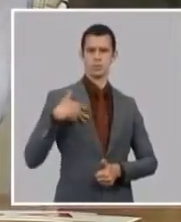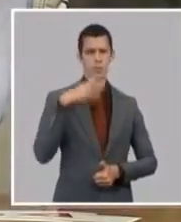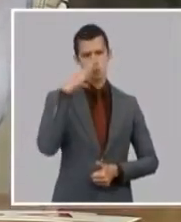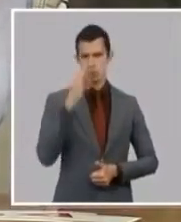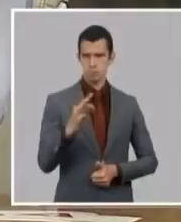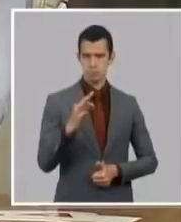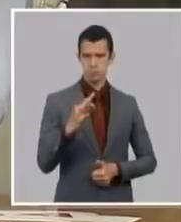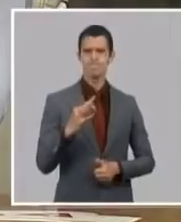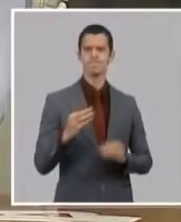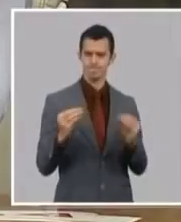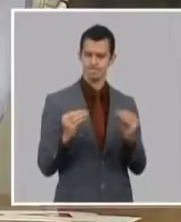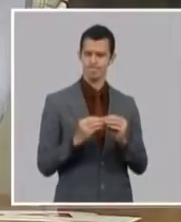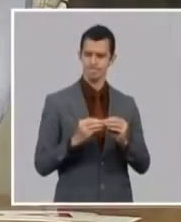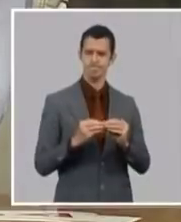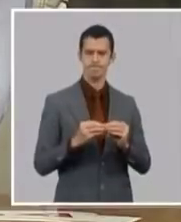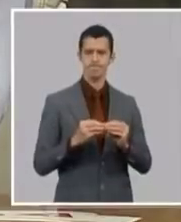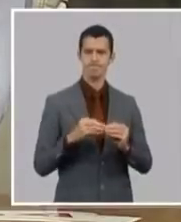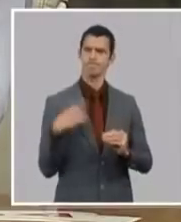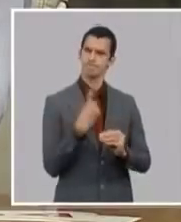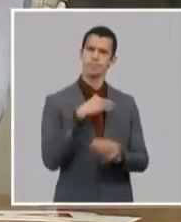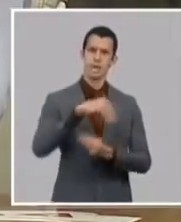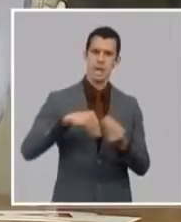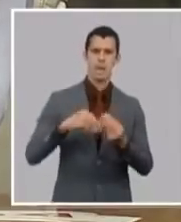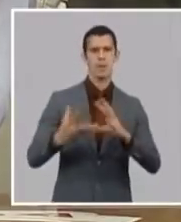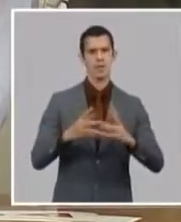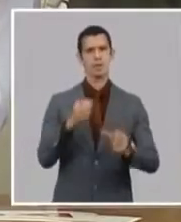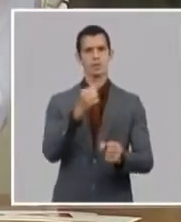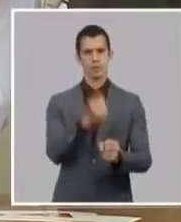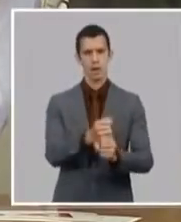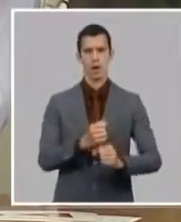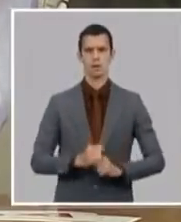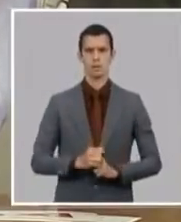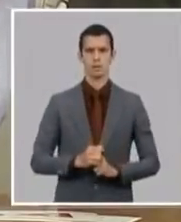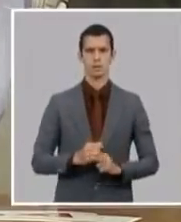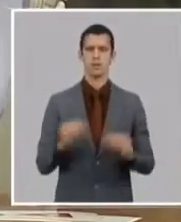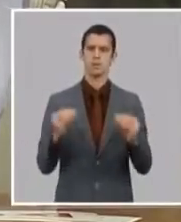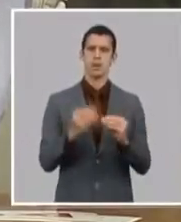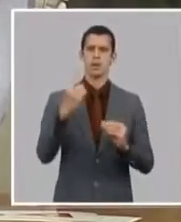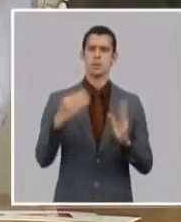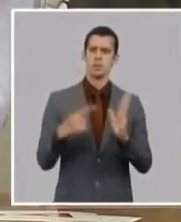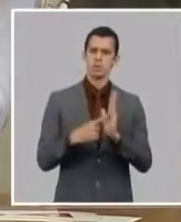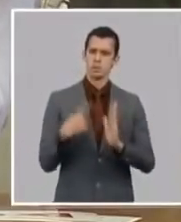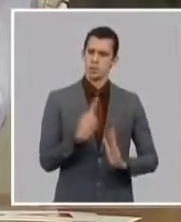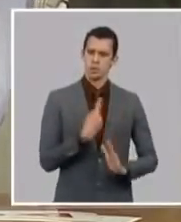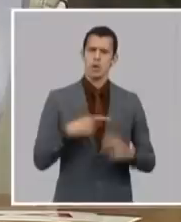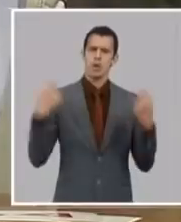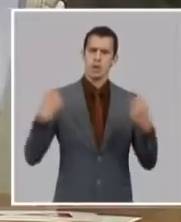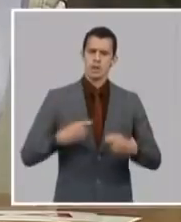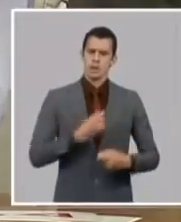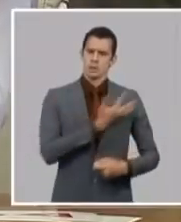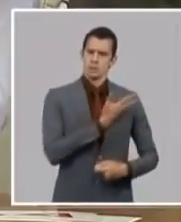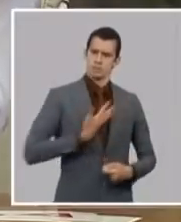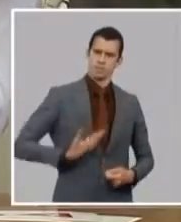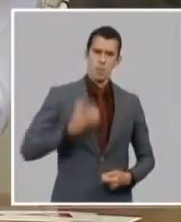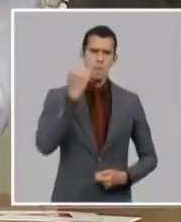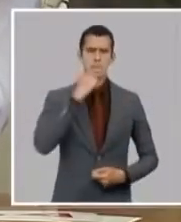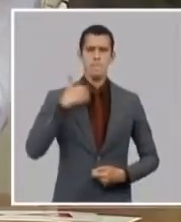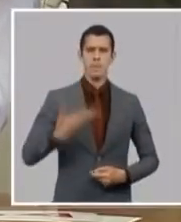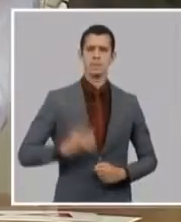nosotros tenemos que seguir multiplicando los sentimientos de solidaridad de sensibilidad de respeto